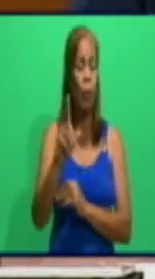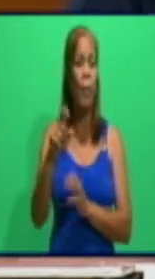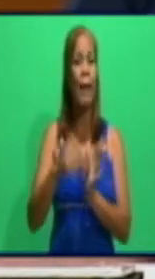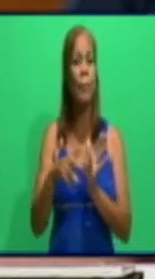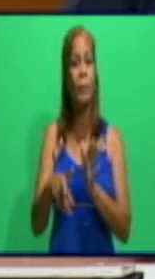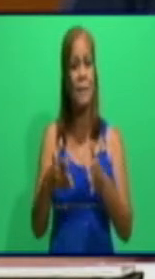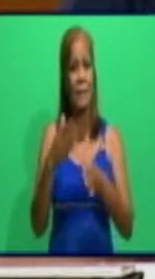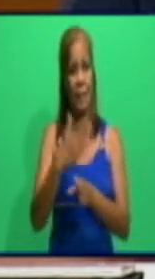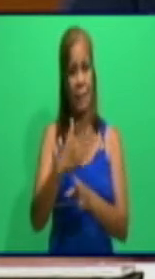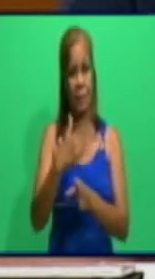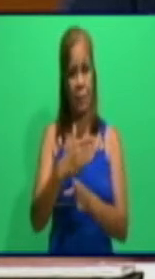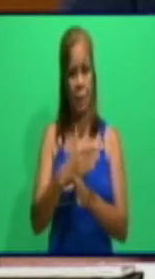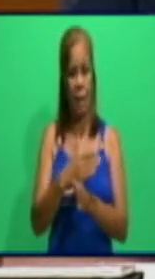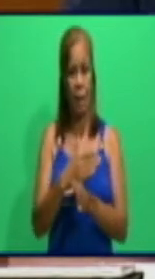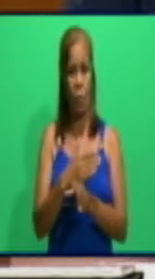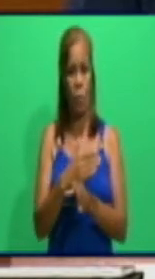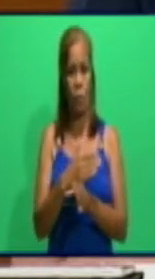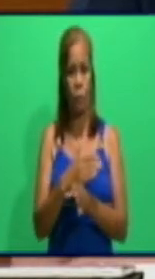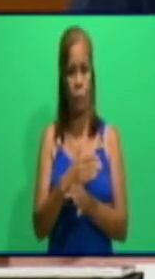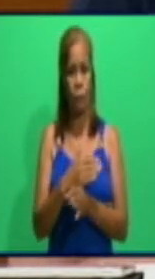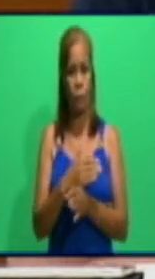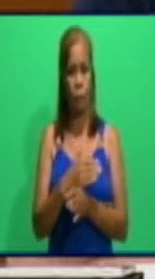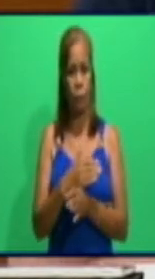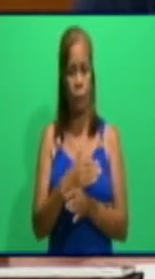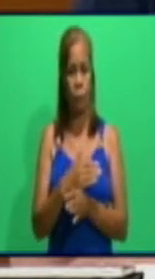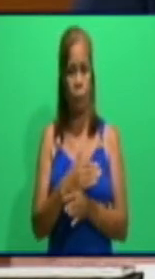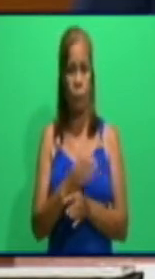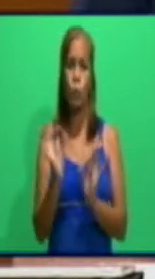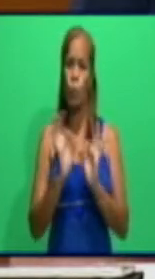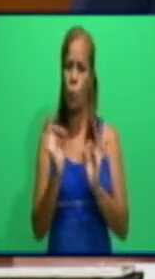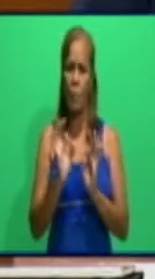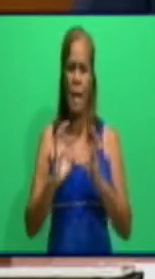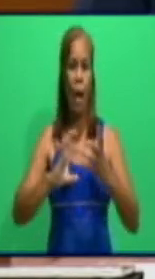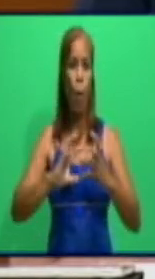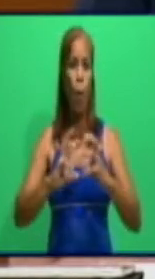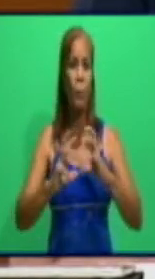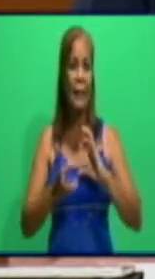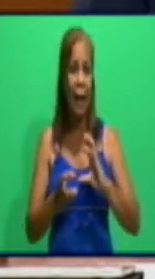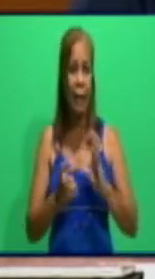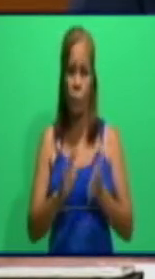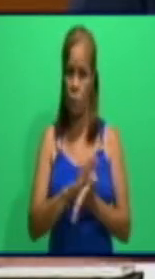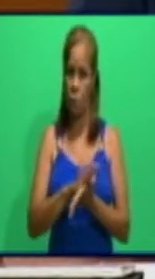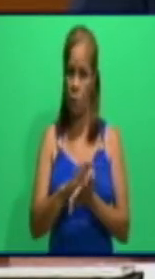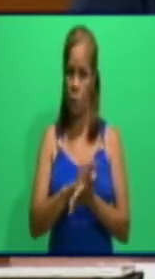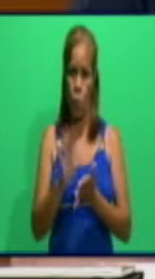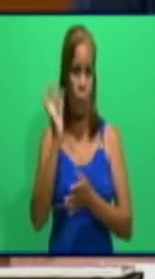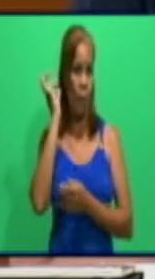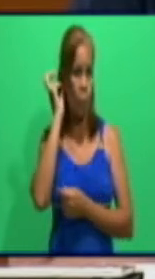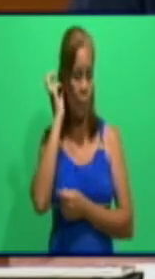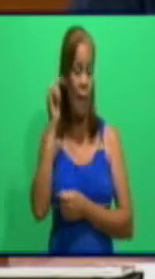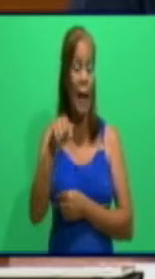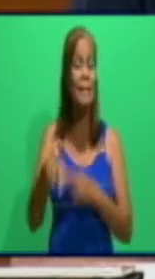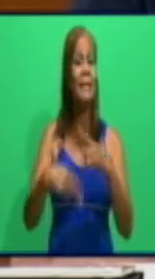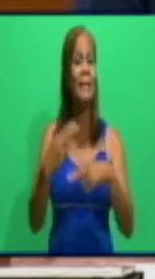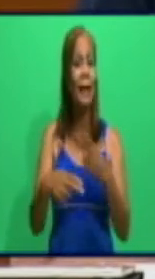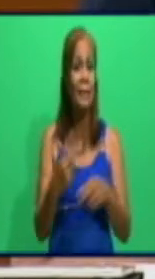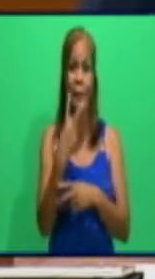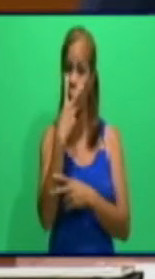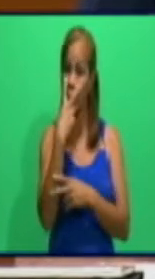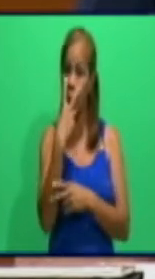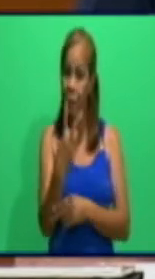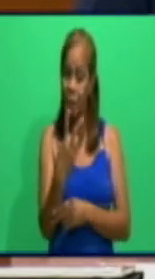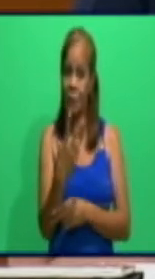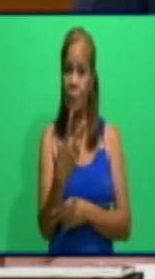Ninguna ha llegado al estado de gravedad y de criticidad. Y allí están recibiendo la atención, allí están los profesionales, están ahí